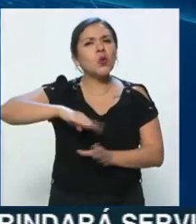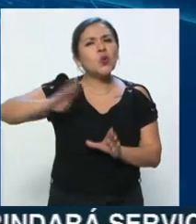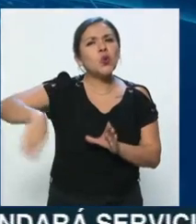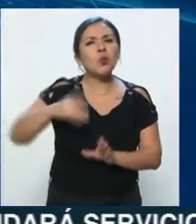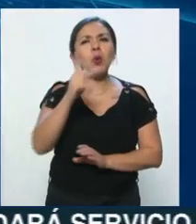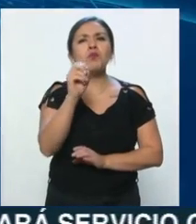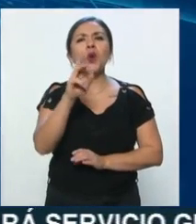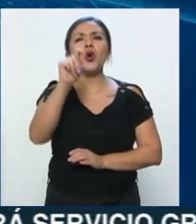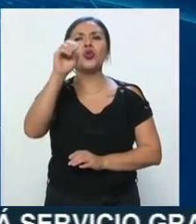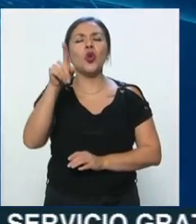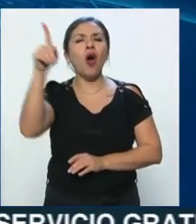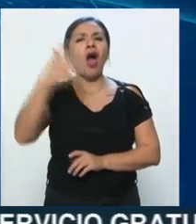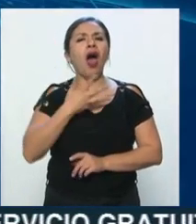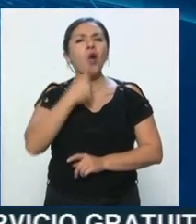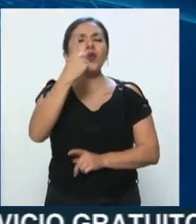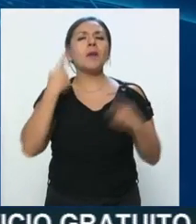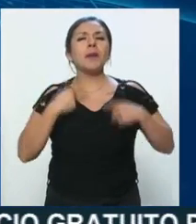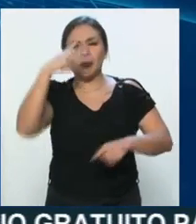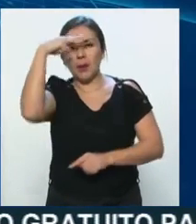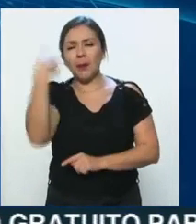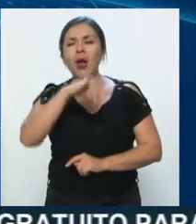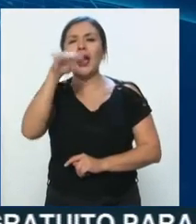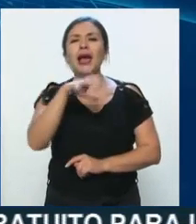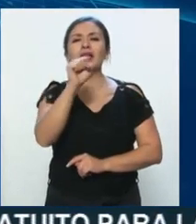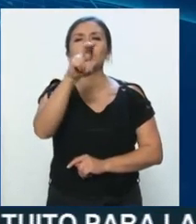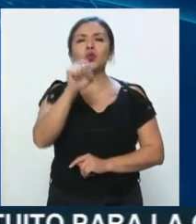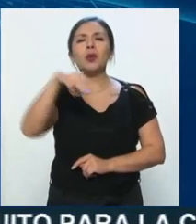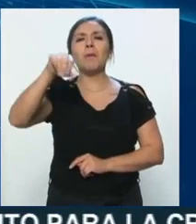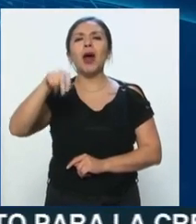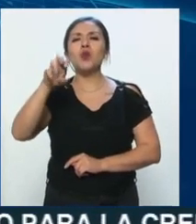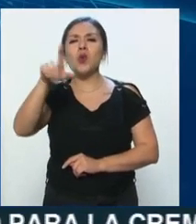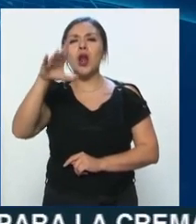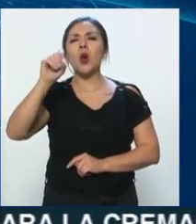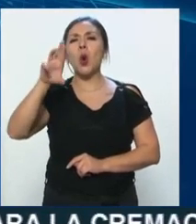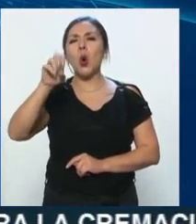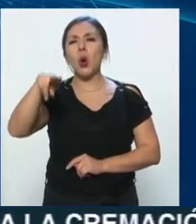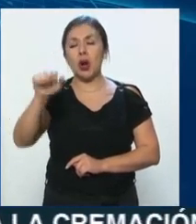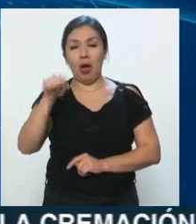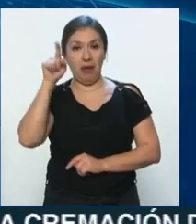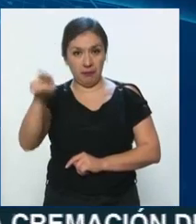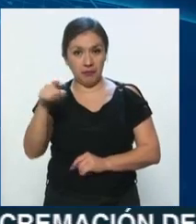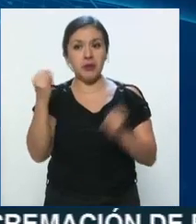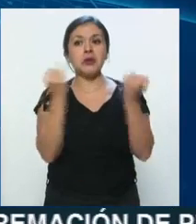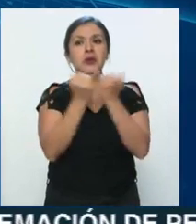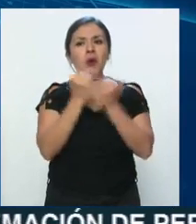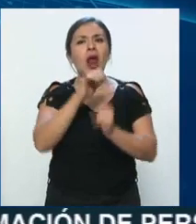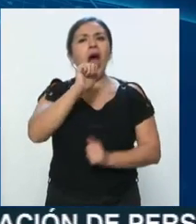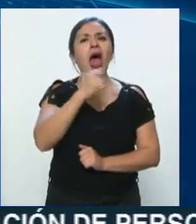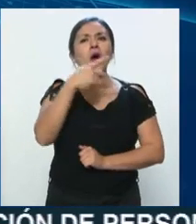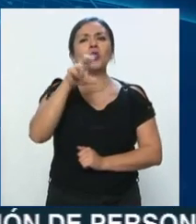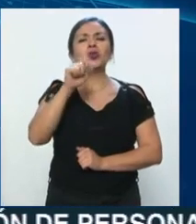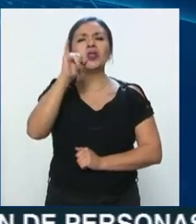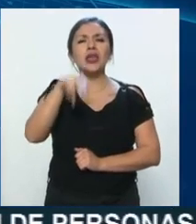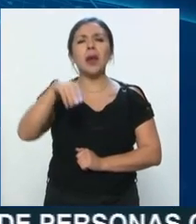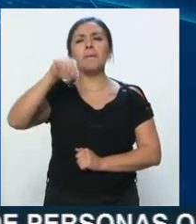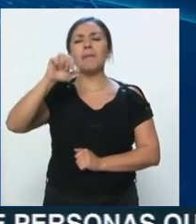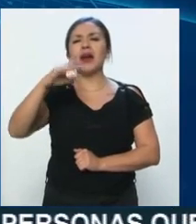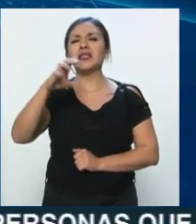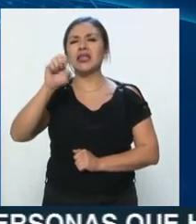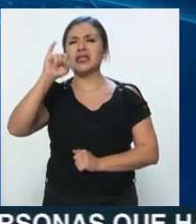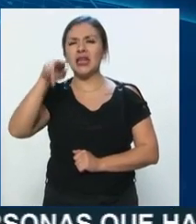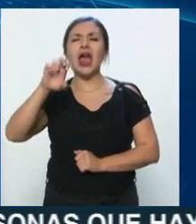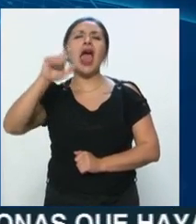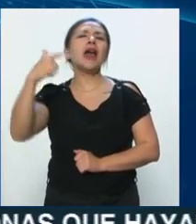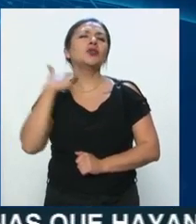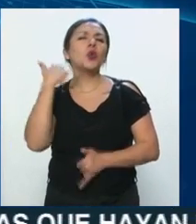juega el mexicano Jesús Manuel Corona, el Tecatito, en donde hay también Agustín Marchesin, exjugador de la